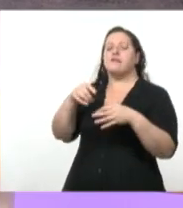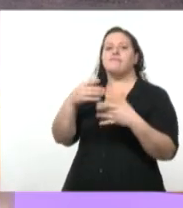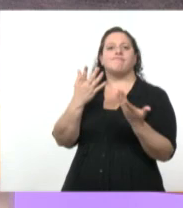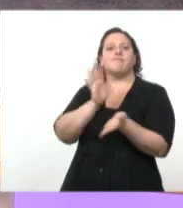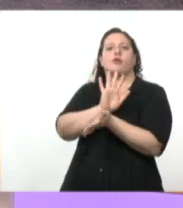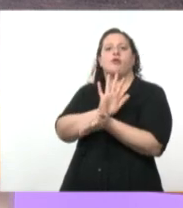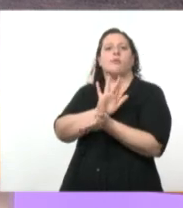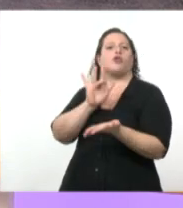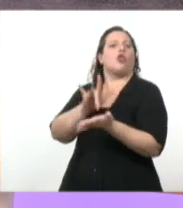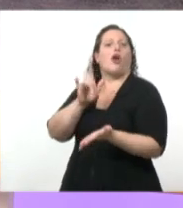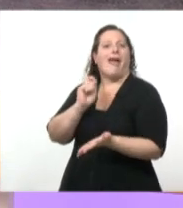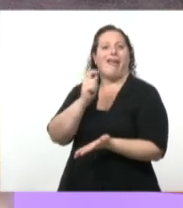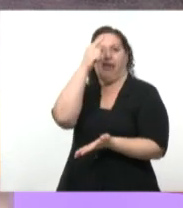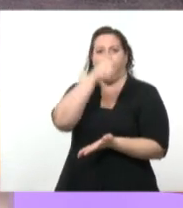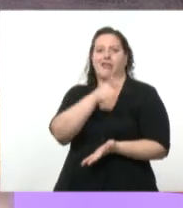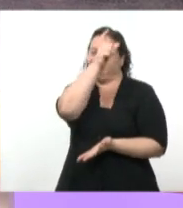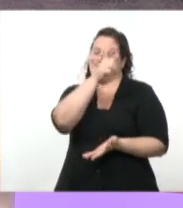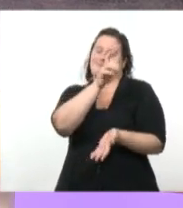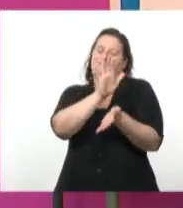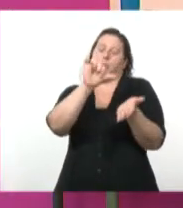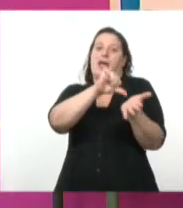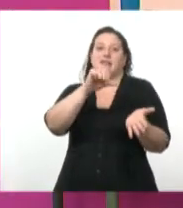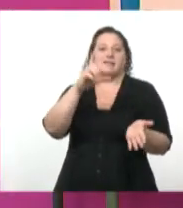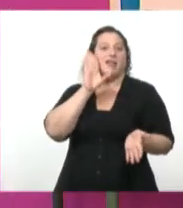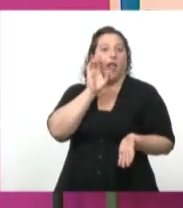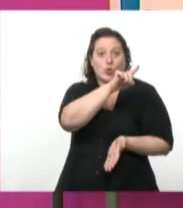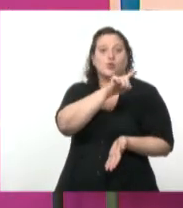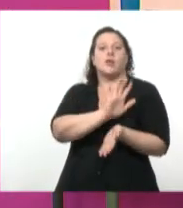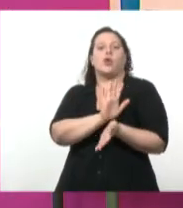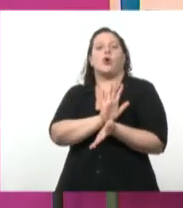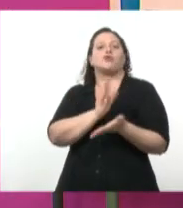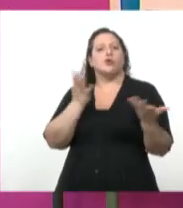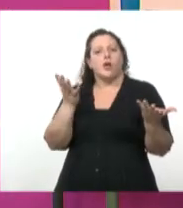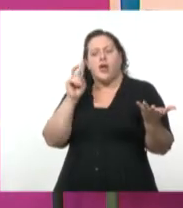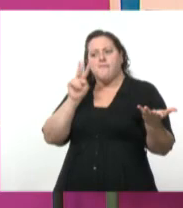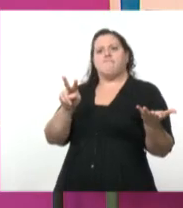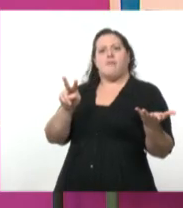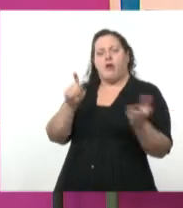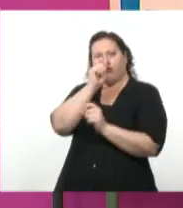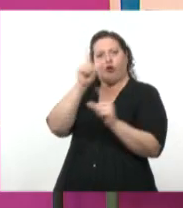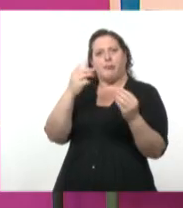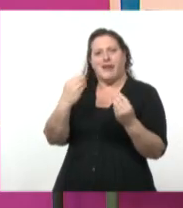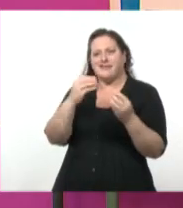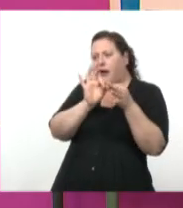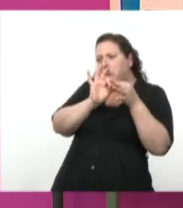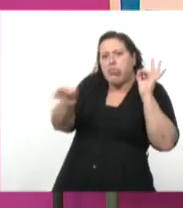Revolución Comunista a kilómetros tan cerca del mundo. Justamente la Revolución Cubana junto